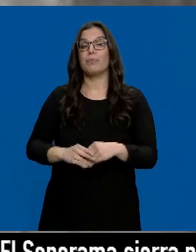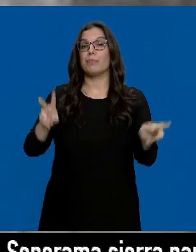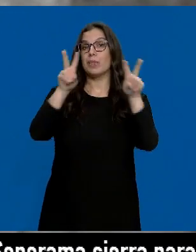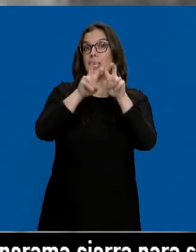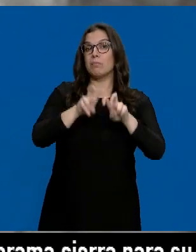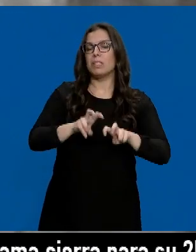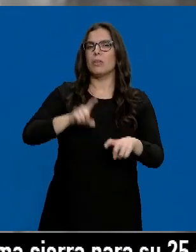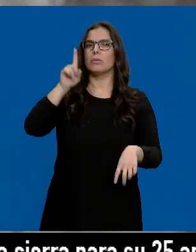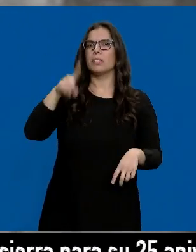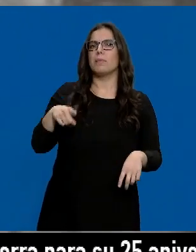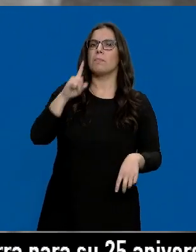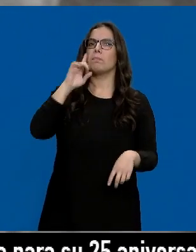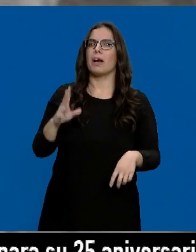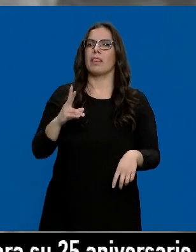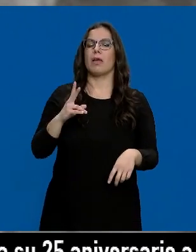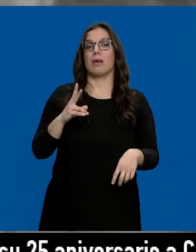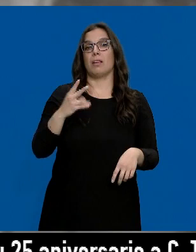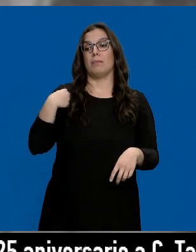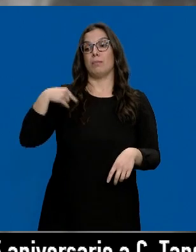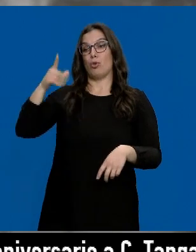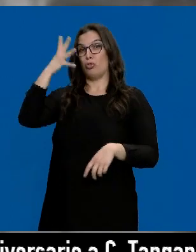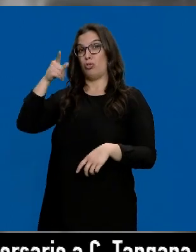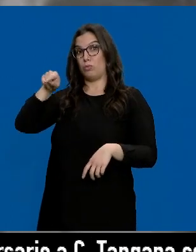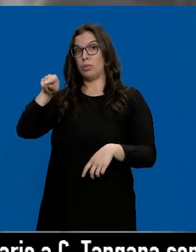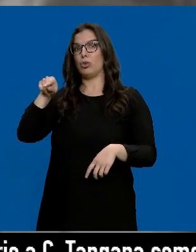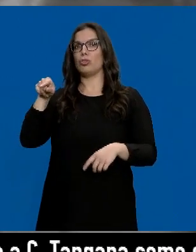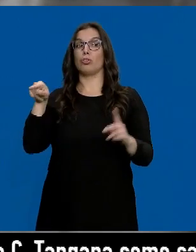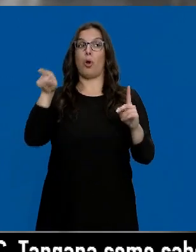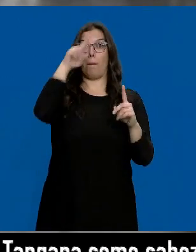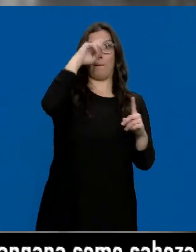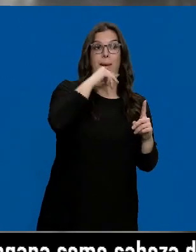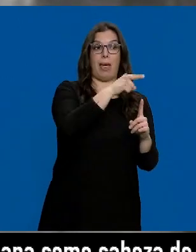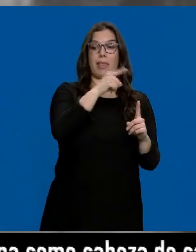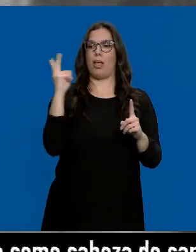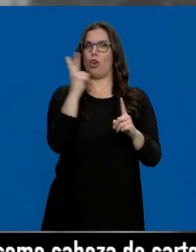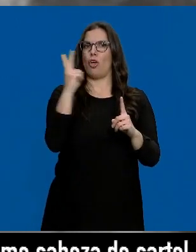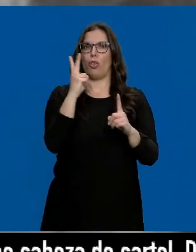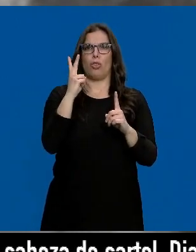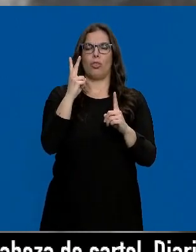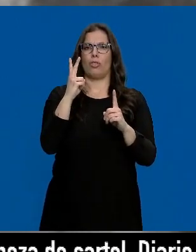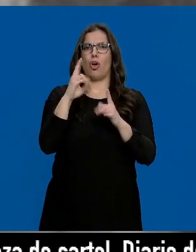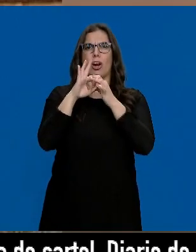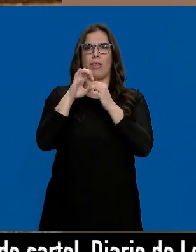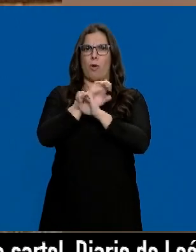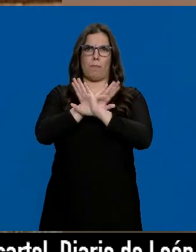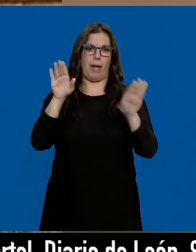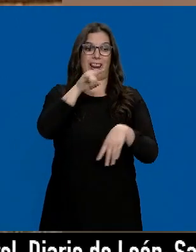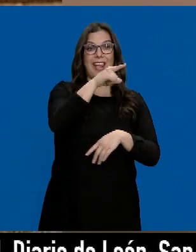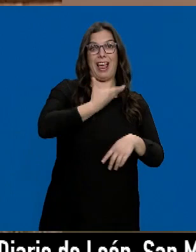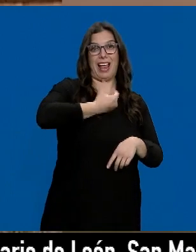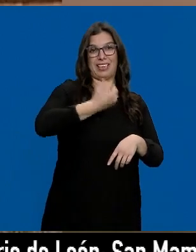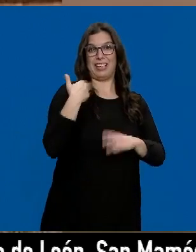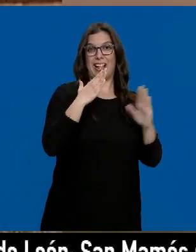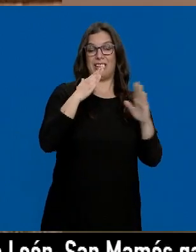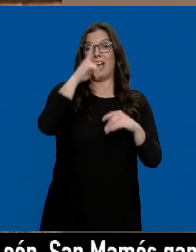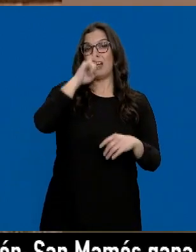investigaciones también apuntan a la mala relación del principal sospechoso con Salvador Barrio, que entonces era alcalde de la parte de Bureba. Es más,